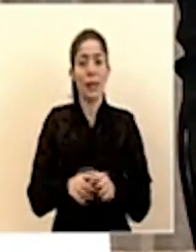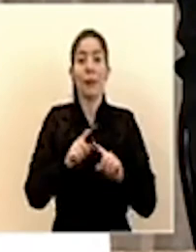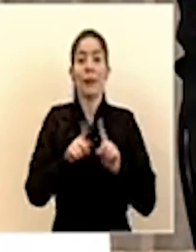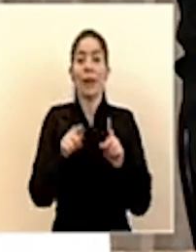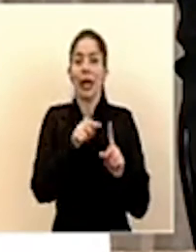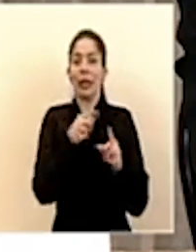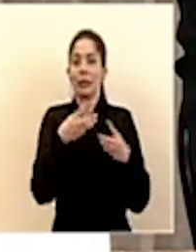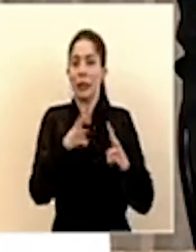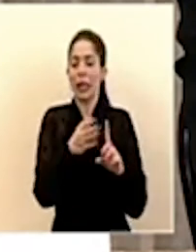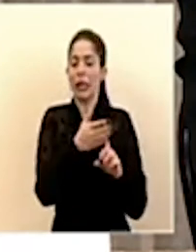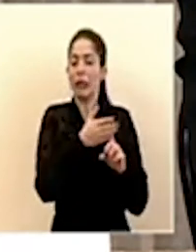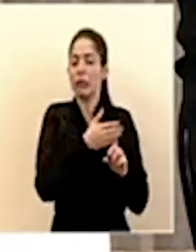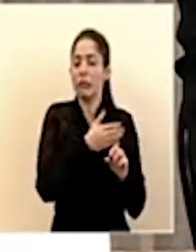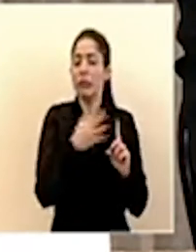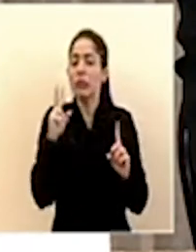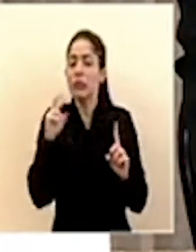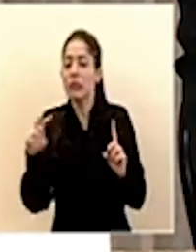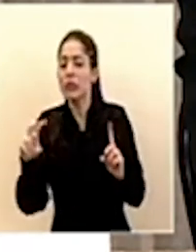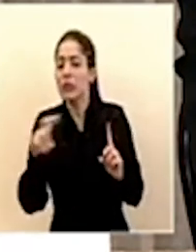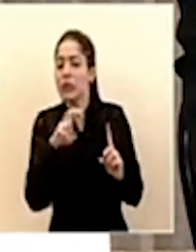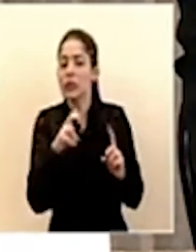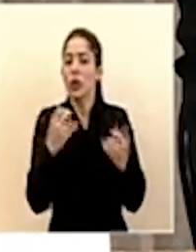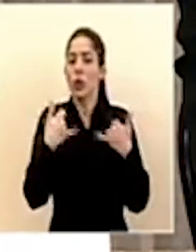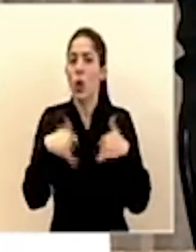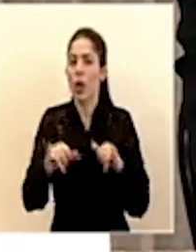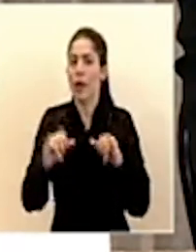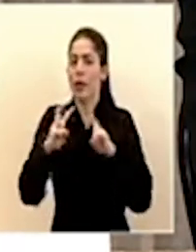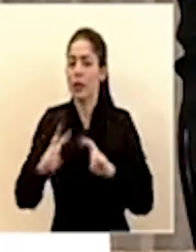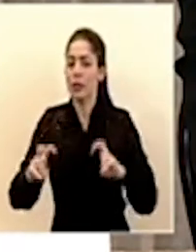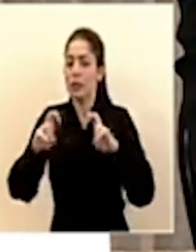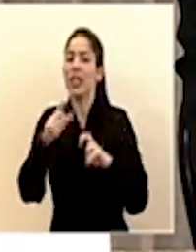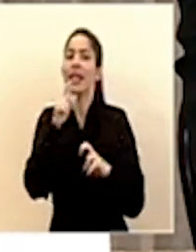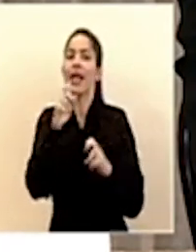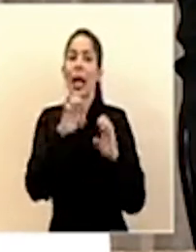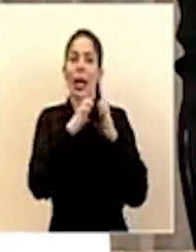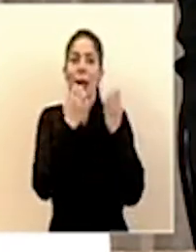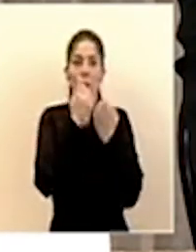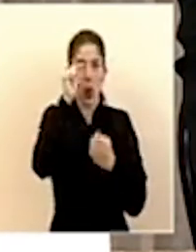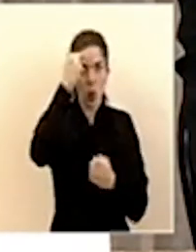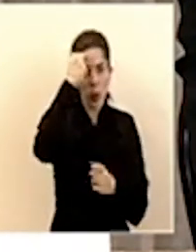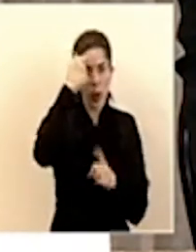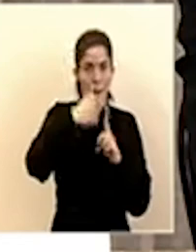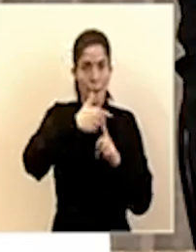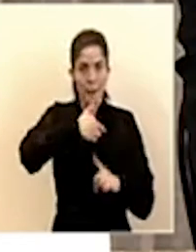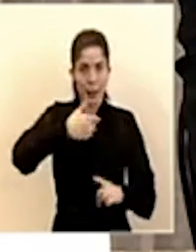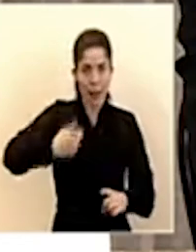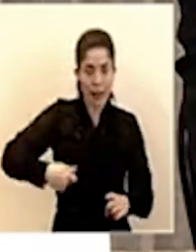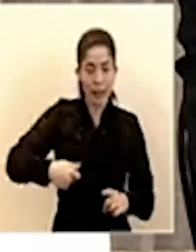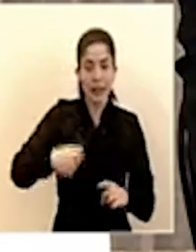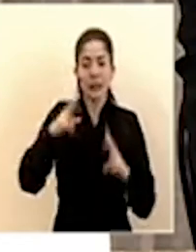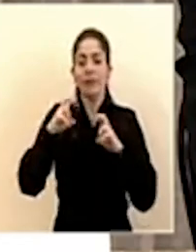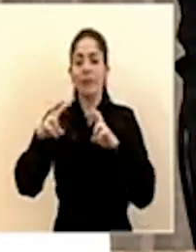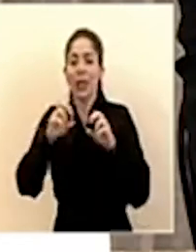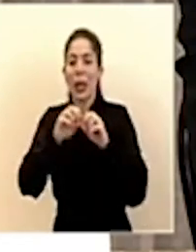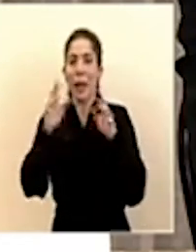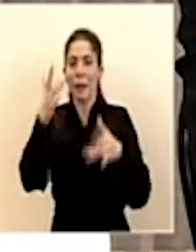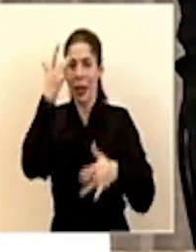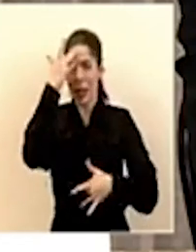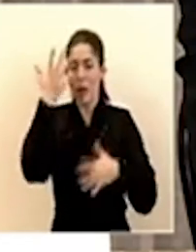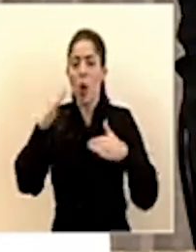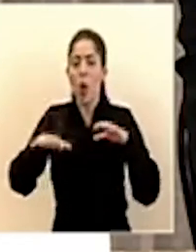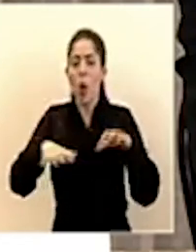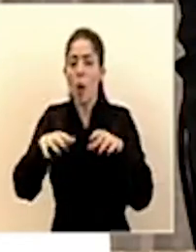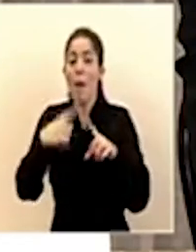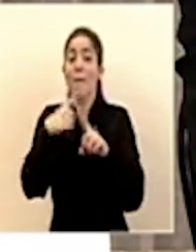como le digo estamos analizando constantemente con el equipo de gobierno con el señor presidente las el comportamiento epidemiológico pero también la